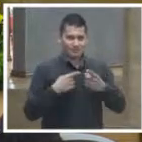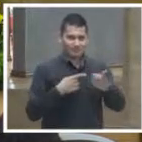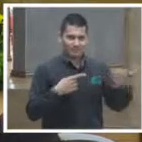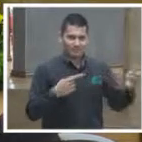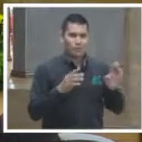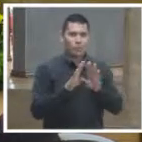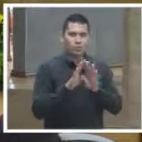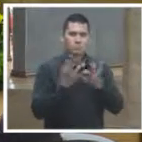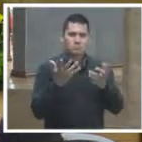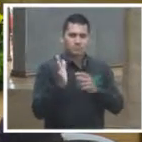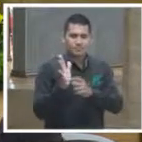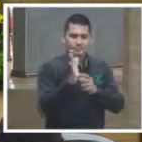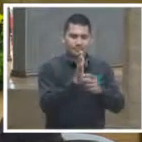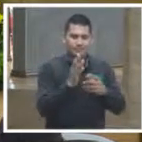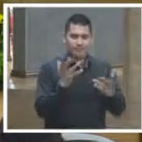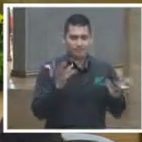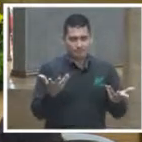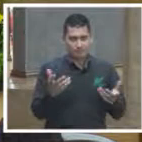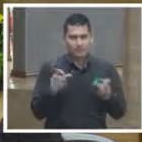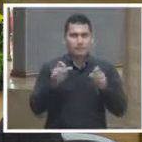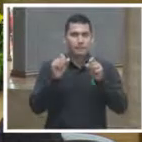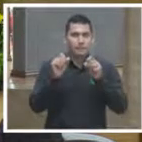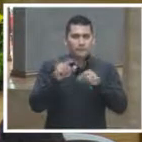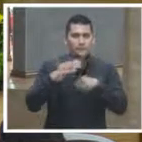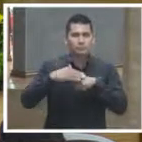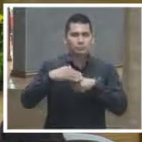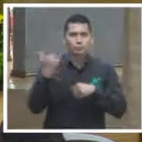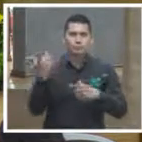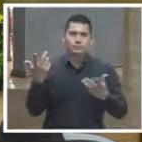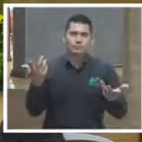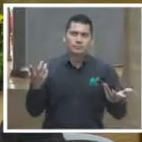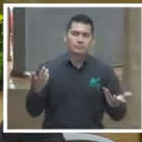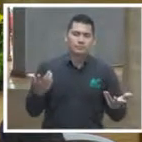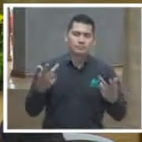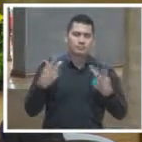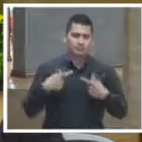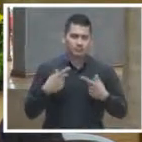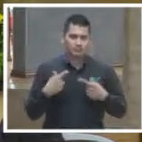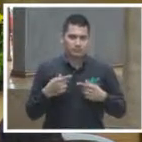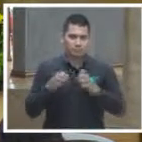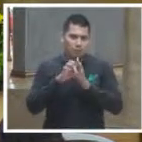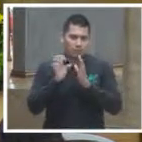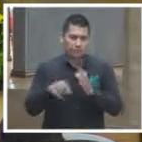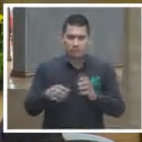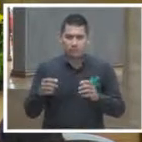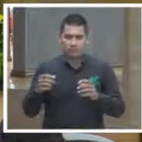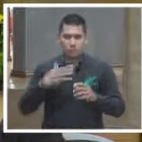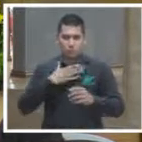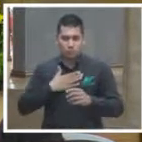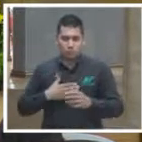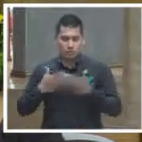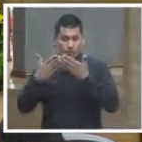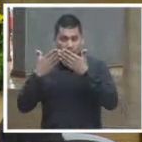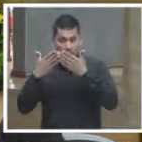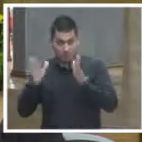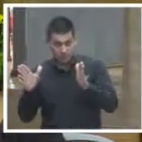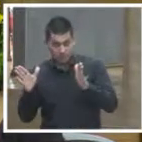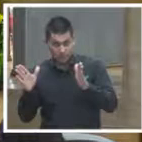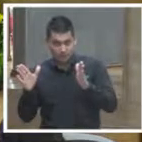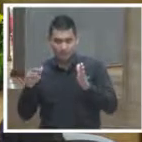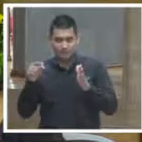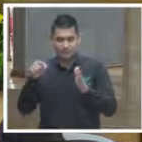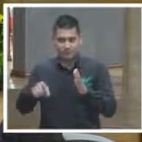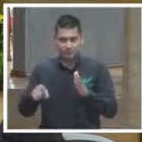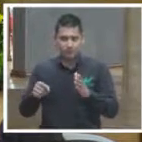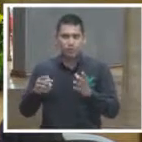porque también uno de los objetivos principales de la justicia abierta tendría que estar orientada